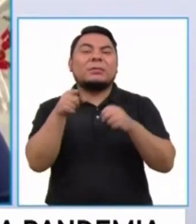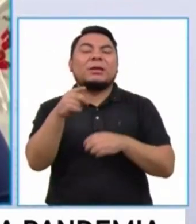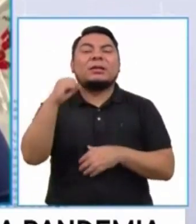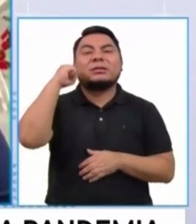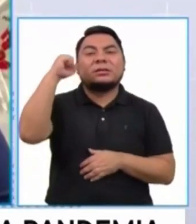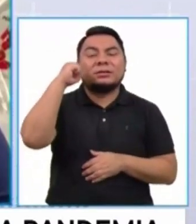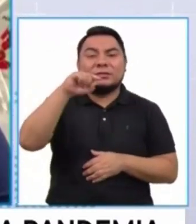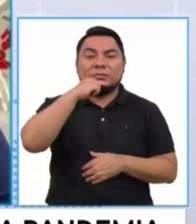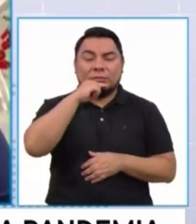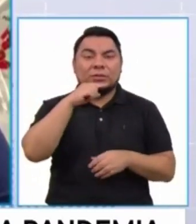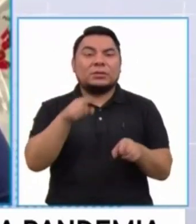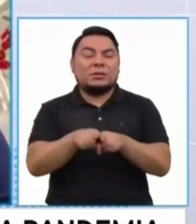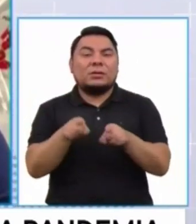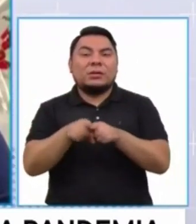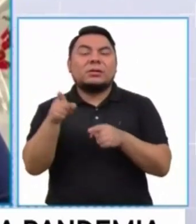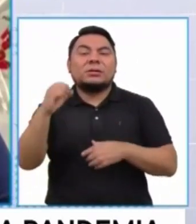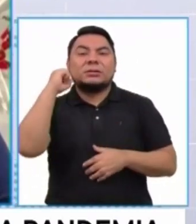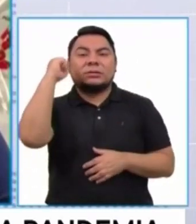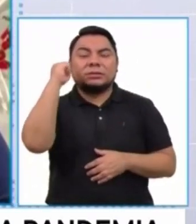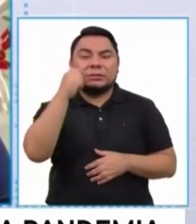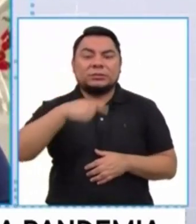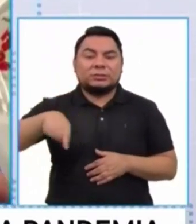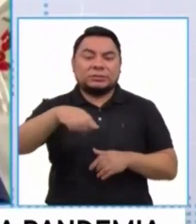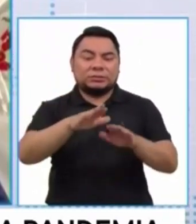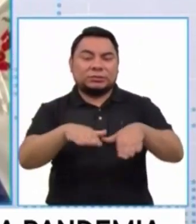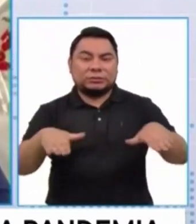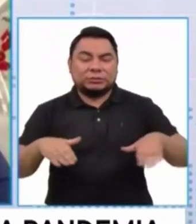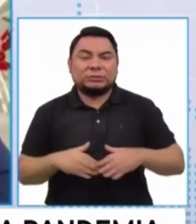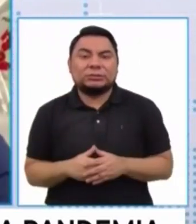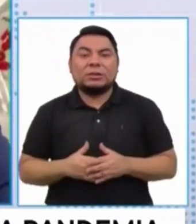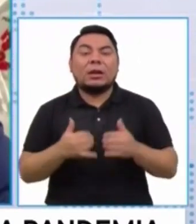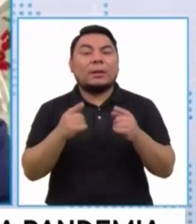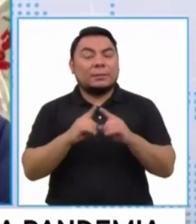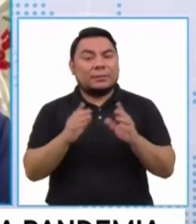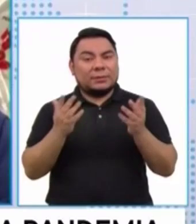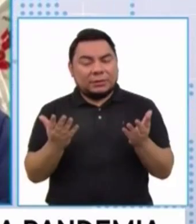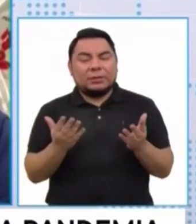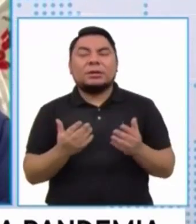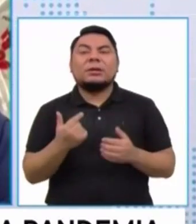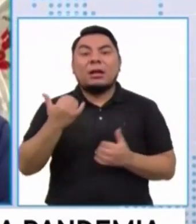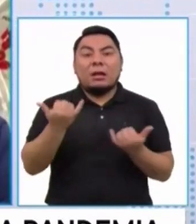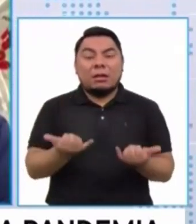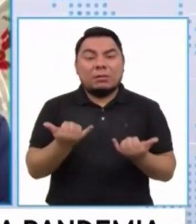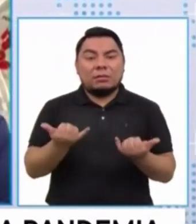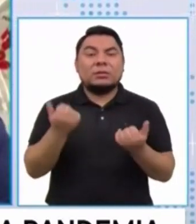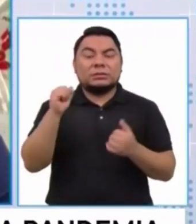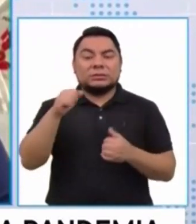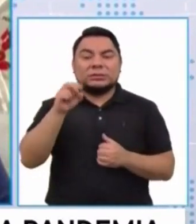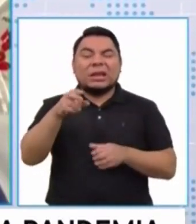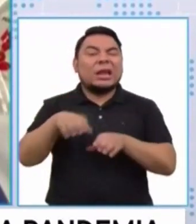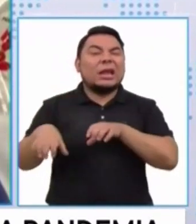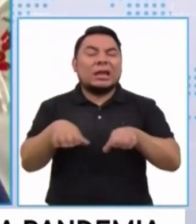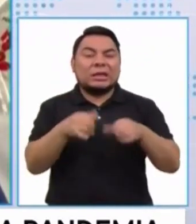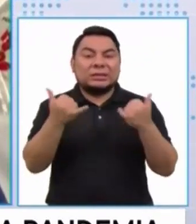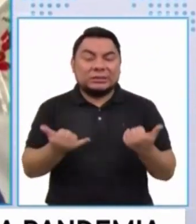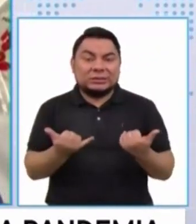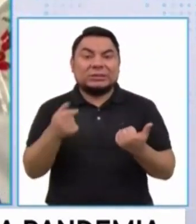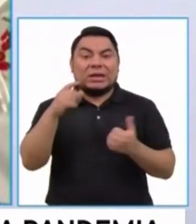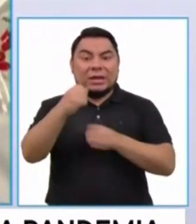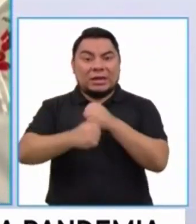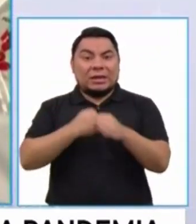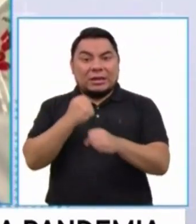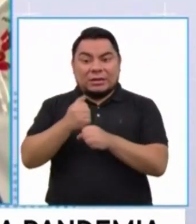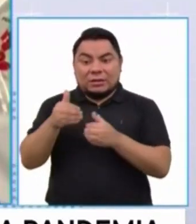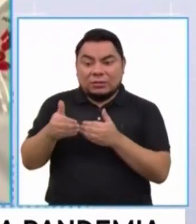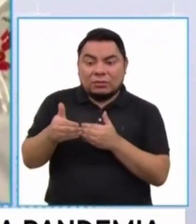la mujer y los derechos de los niños. Y creo que ahora lo que hay que hacer en este año